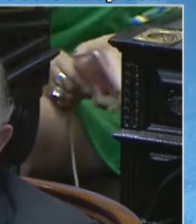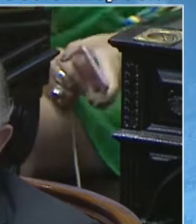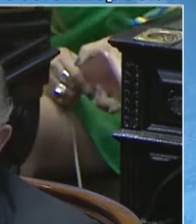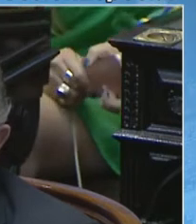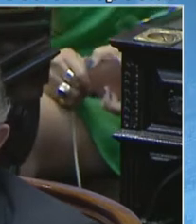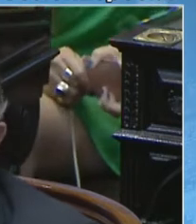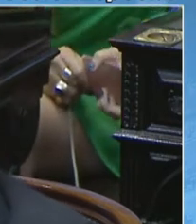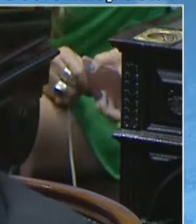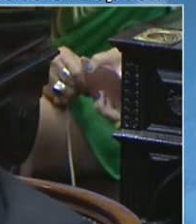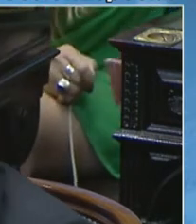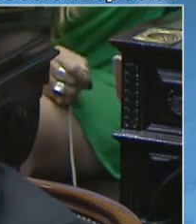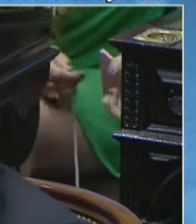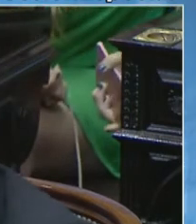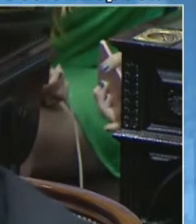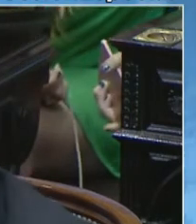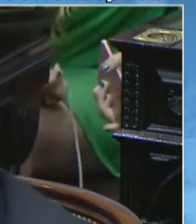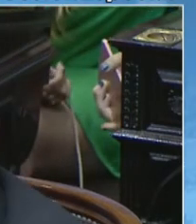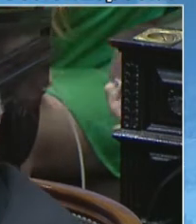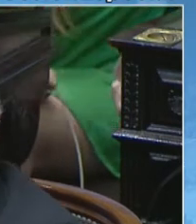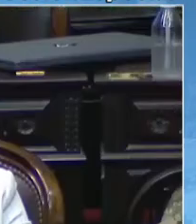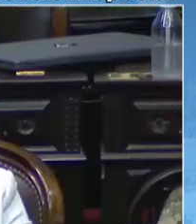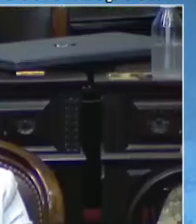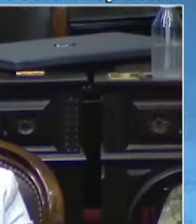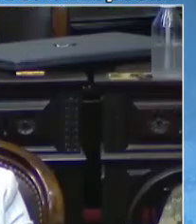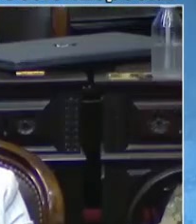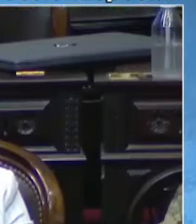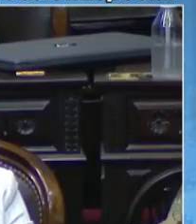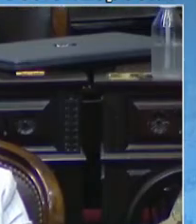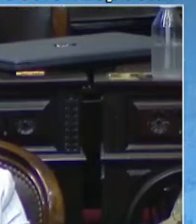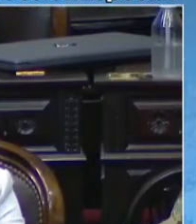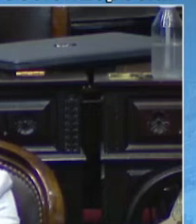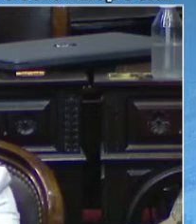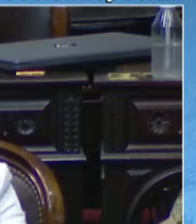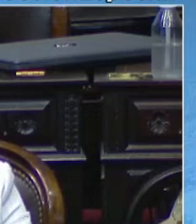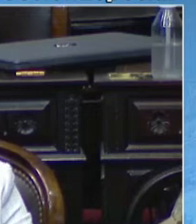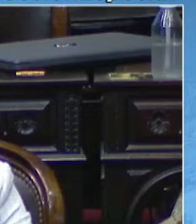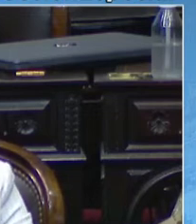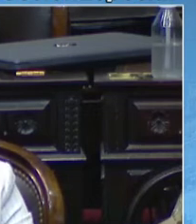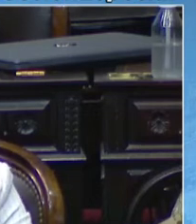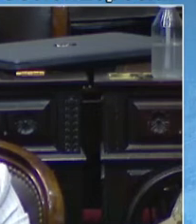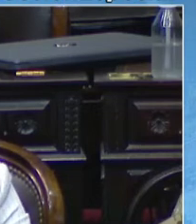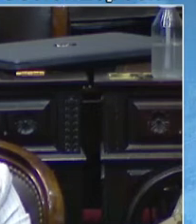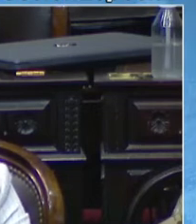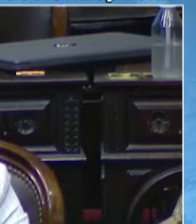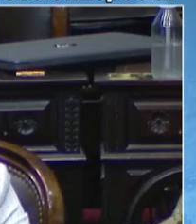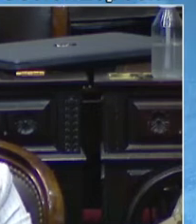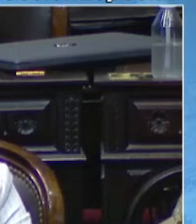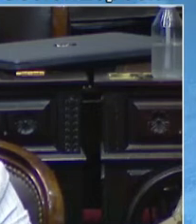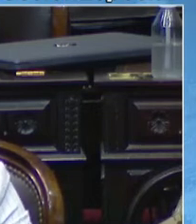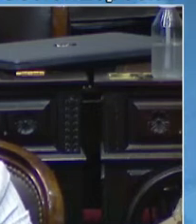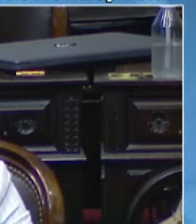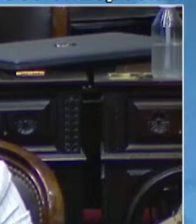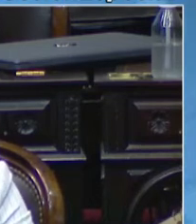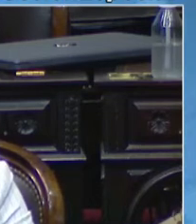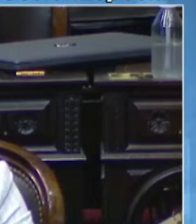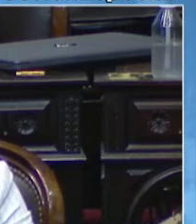artículo 75, inciso 22. En mis condiciones, representantes del pueblo catamarqueño,